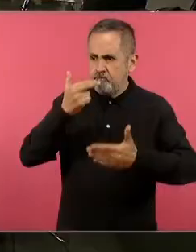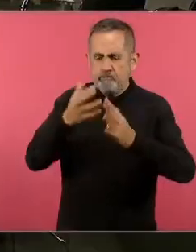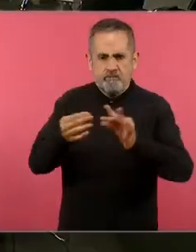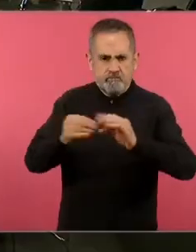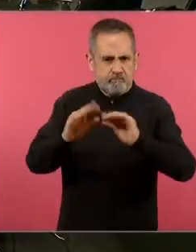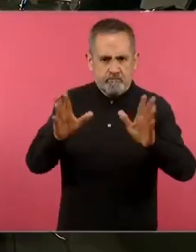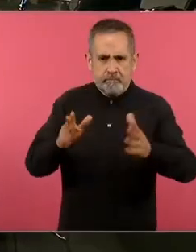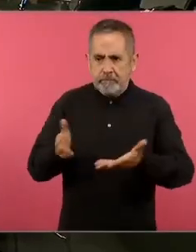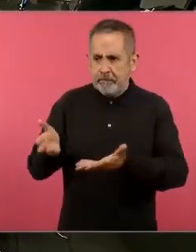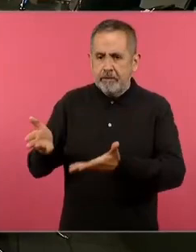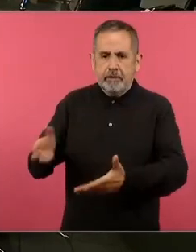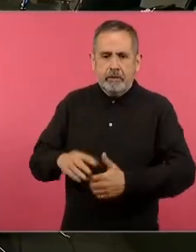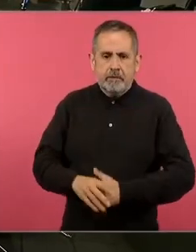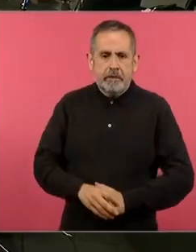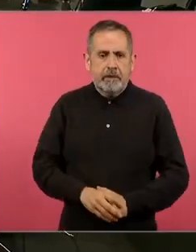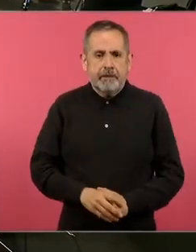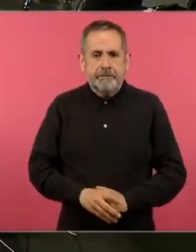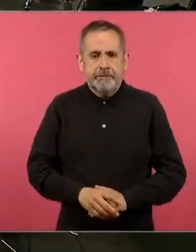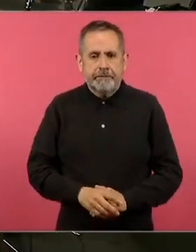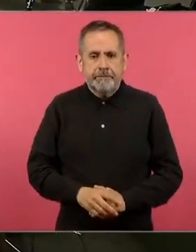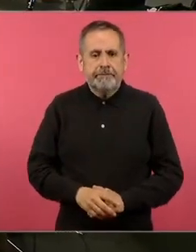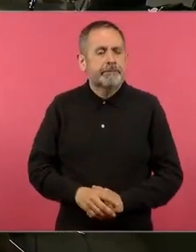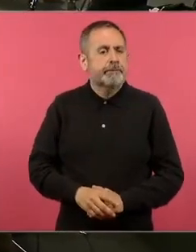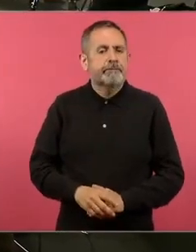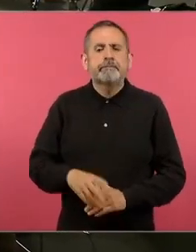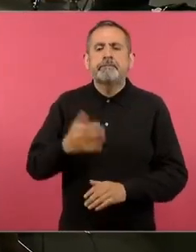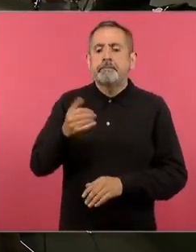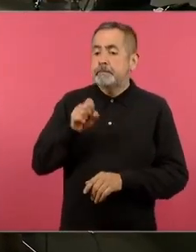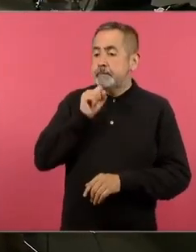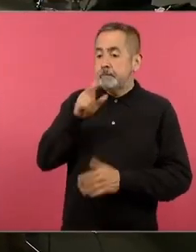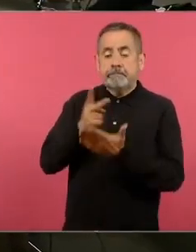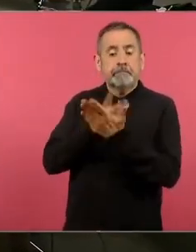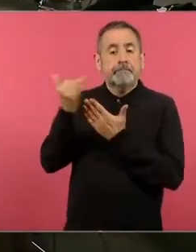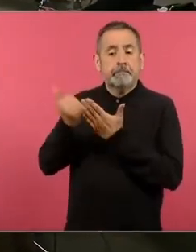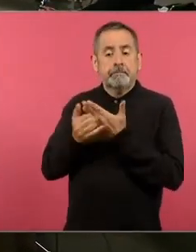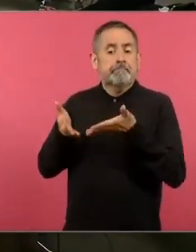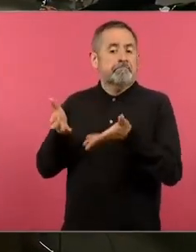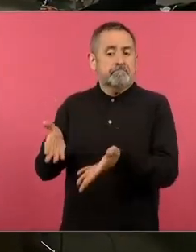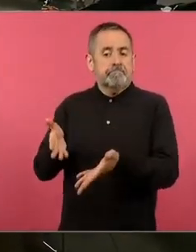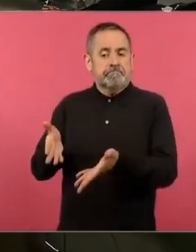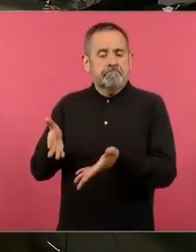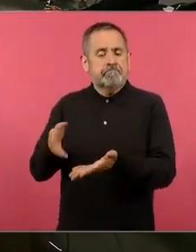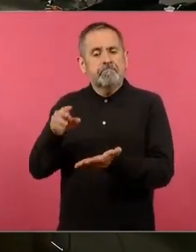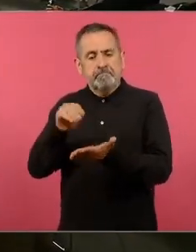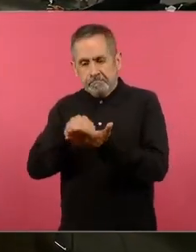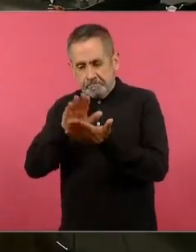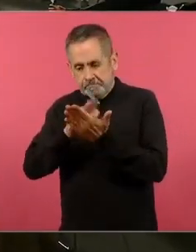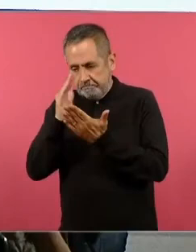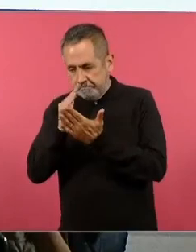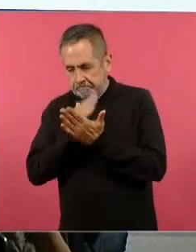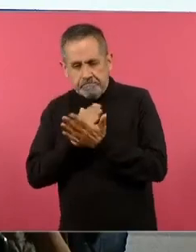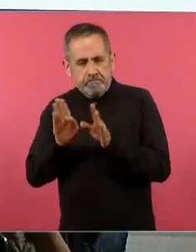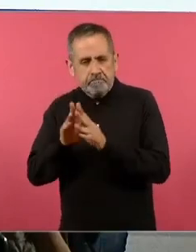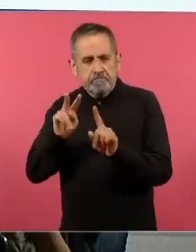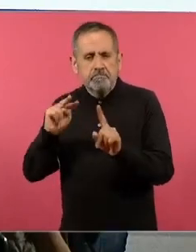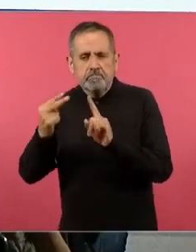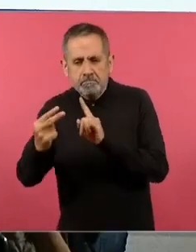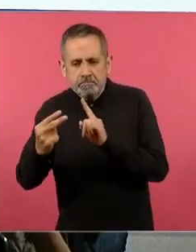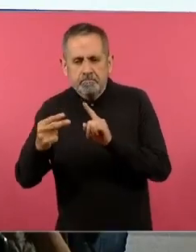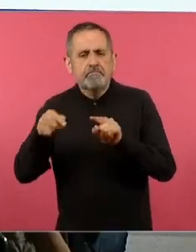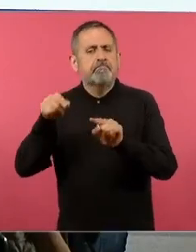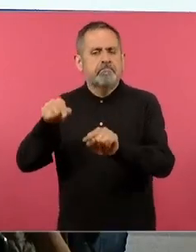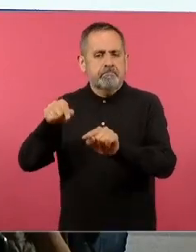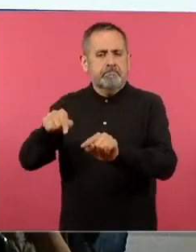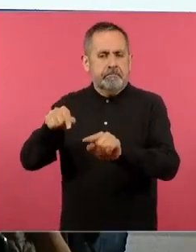y sobre todo este proyecto está realizado bajo el enfoque de STEM,